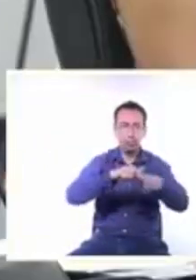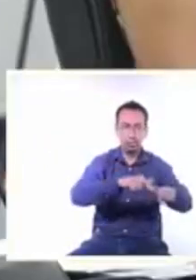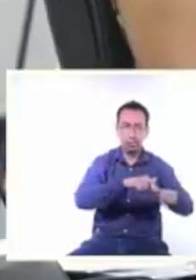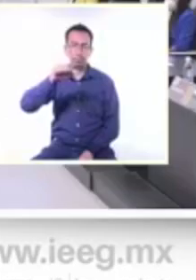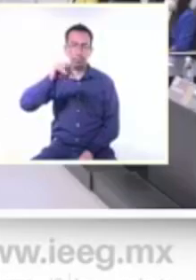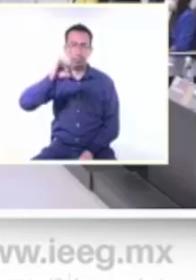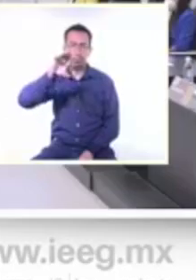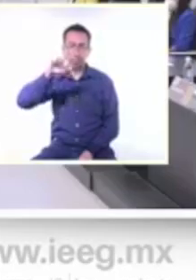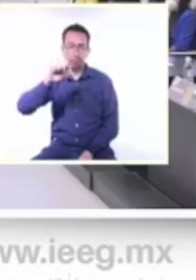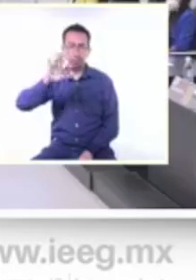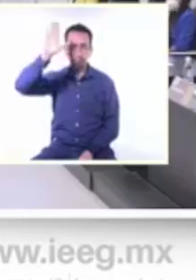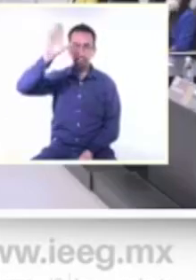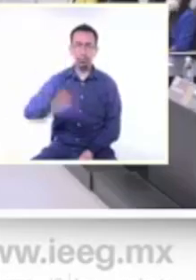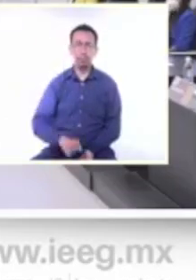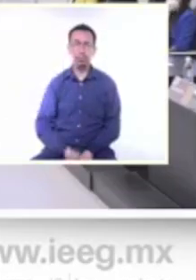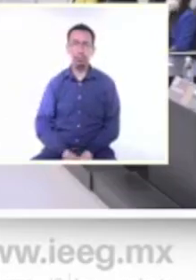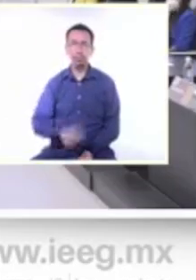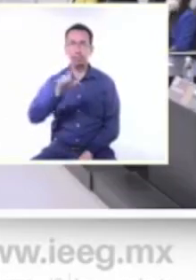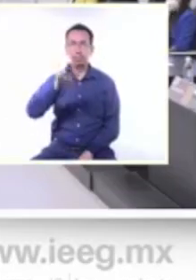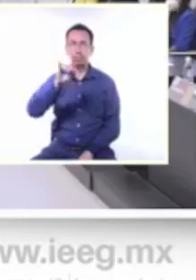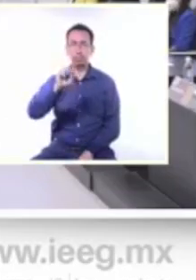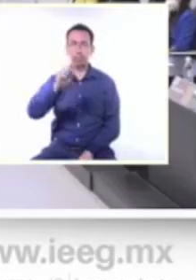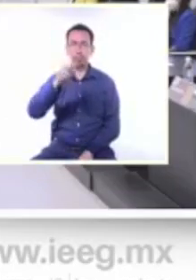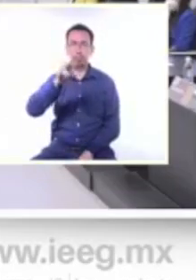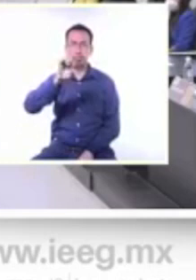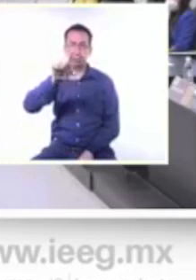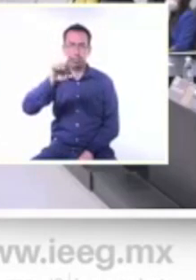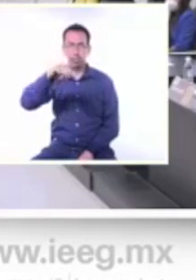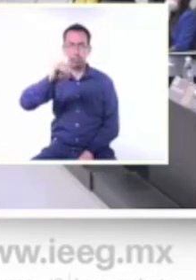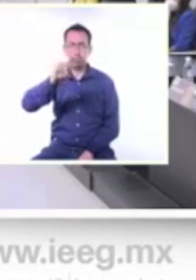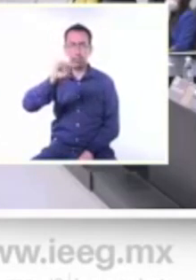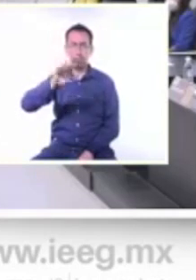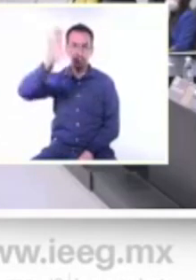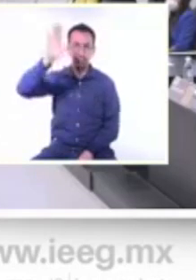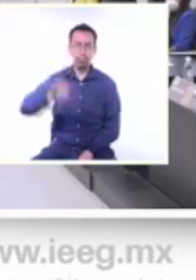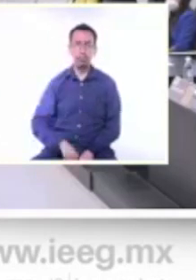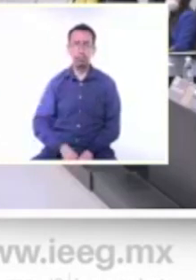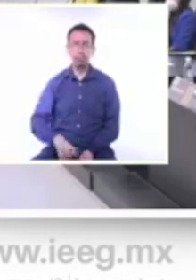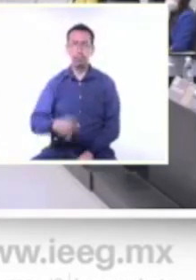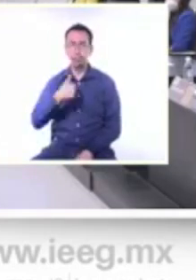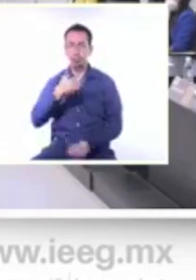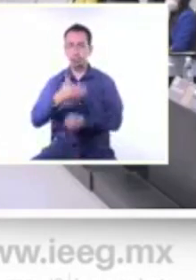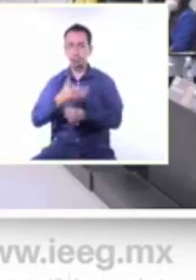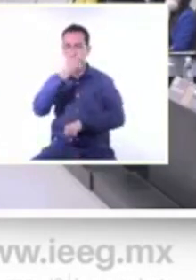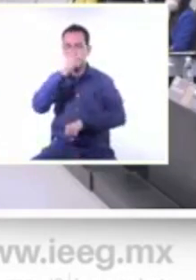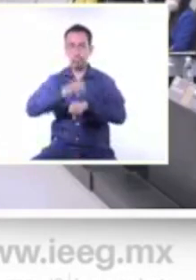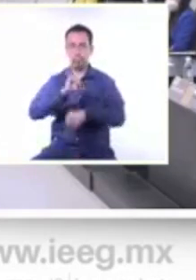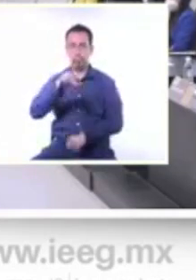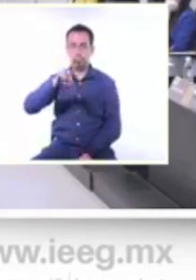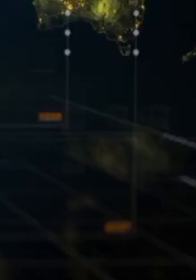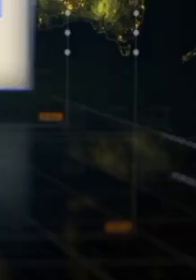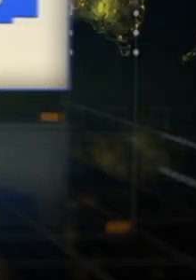manera cotidiana pero el sistema de noticias de tv guanajuato con imágenes de pablo jiménez informó nancy